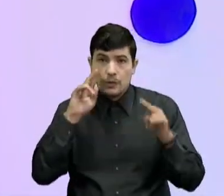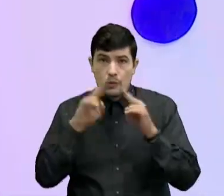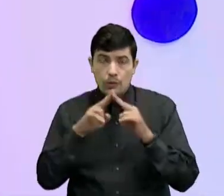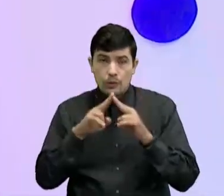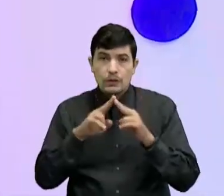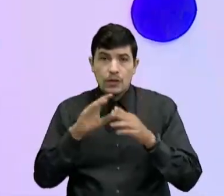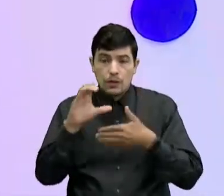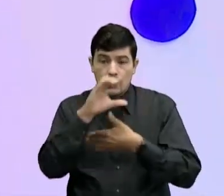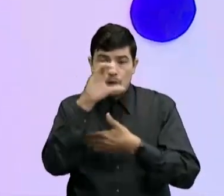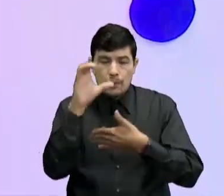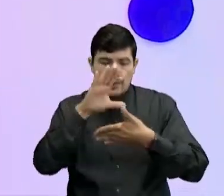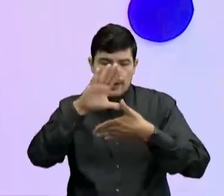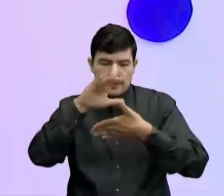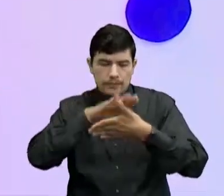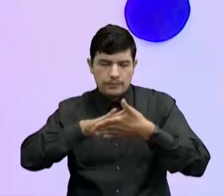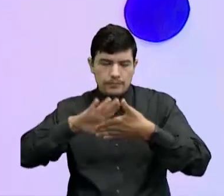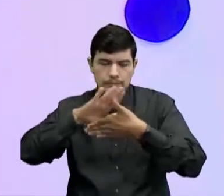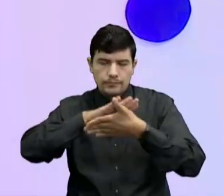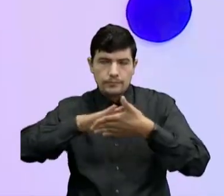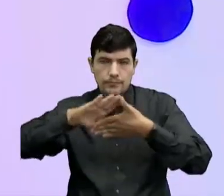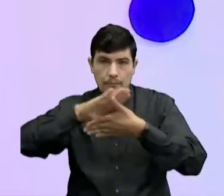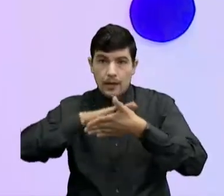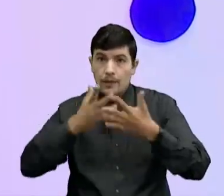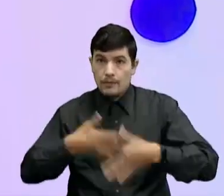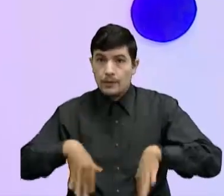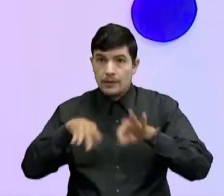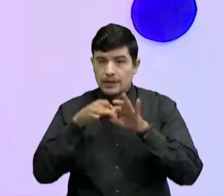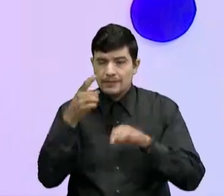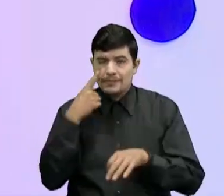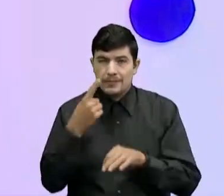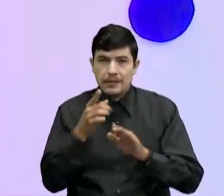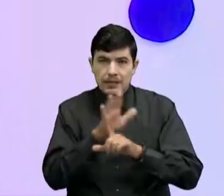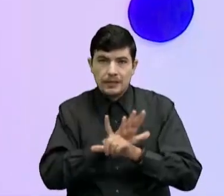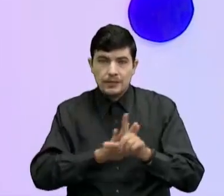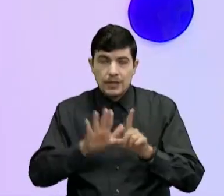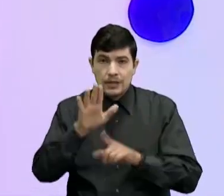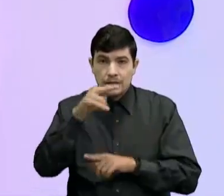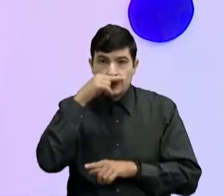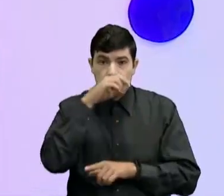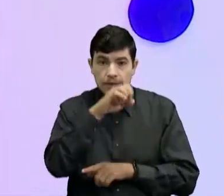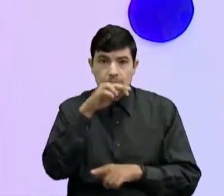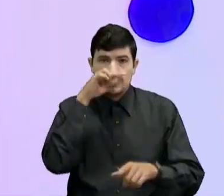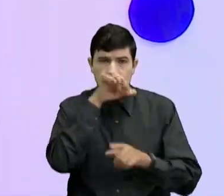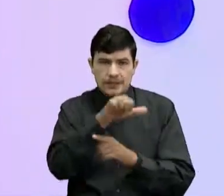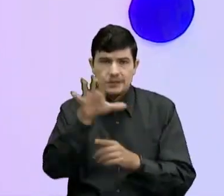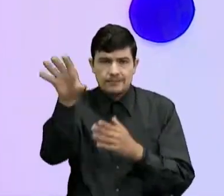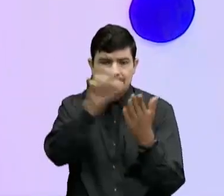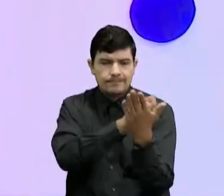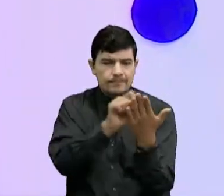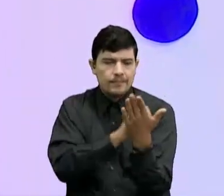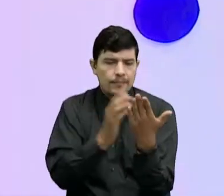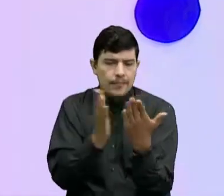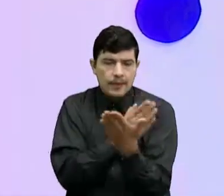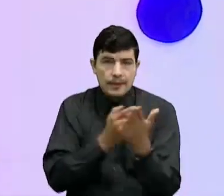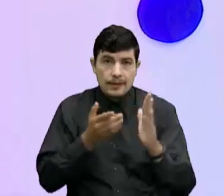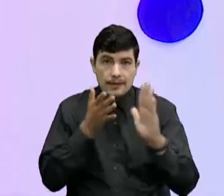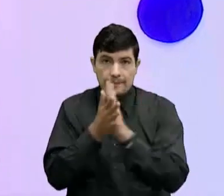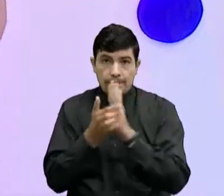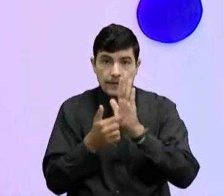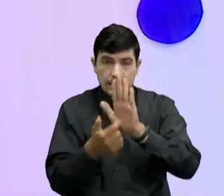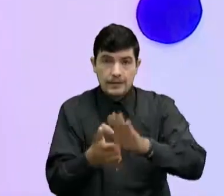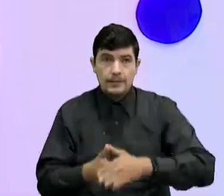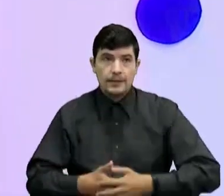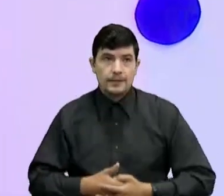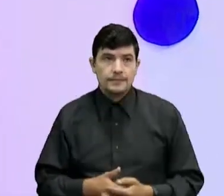ubicado Dijo el profe En la cintura De América Así es que los niños Allá en sus casitas Van a tomar apuntes De los siguientes datos Que están